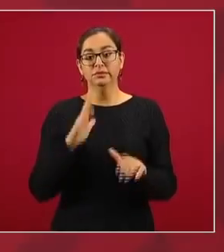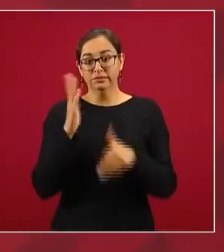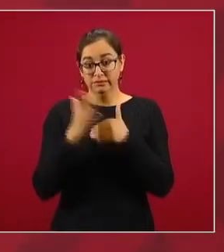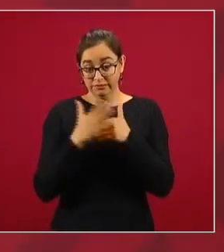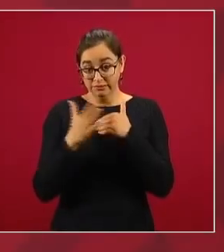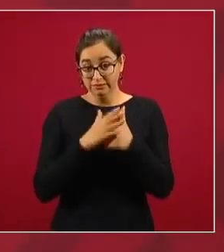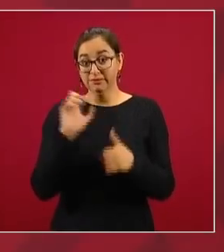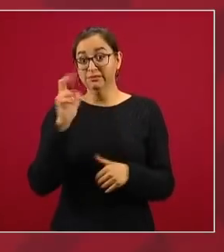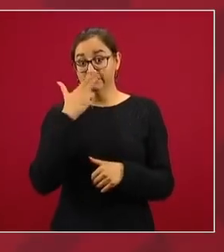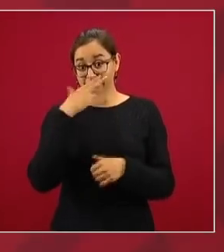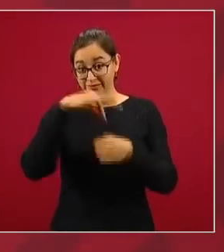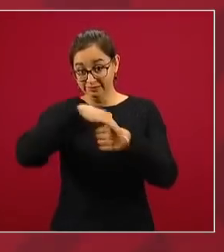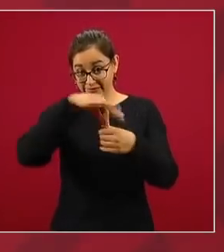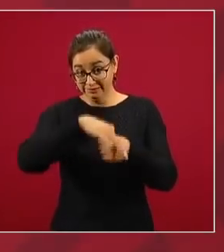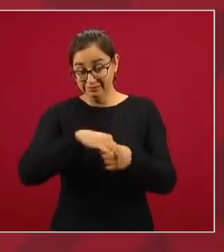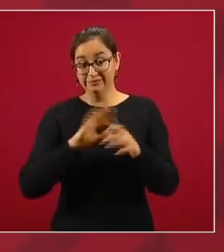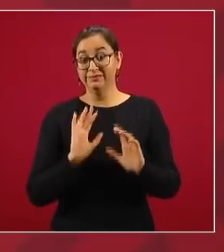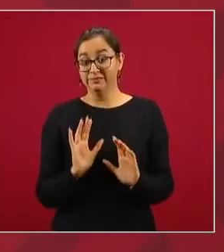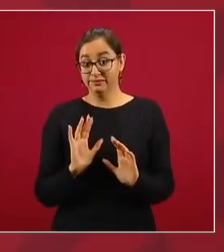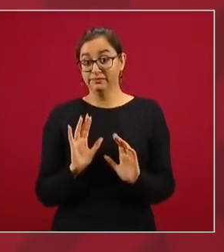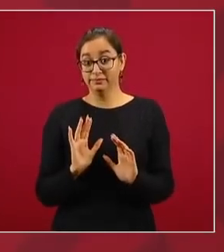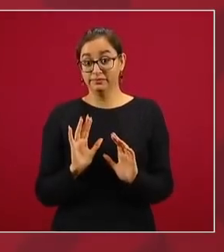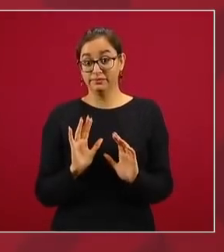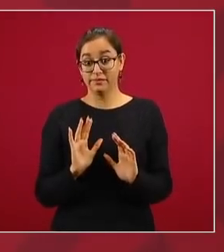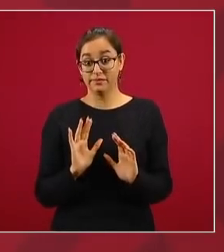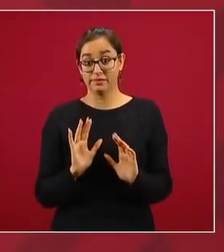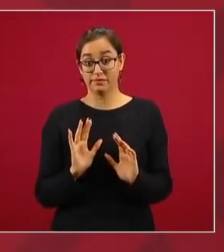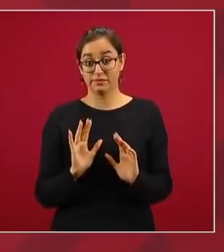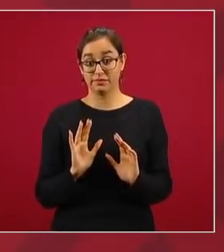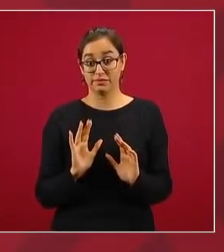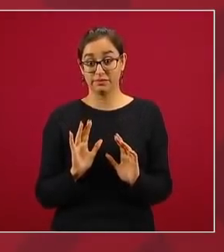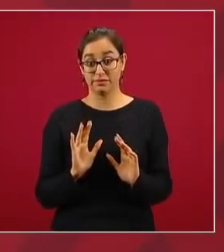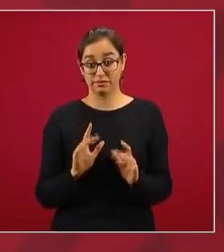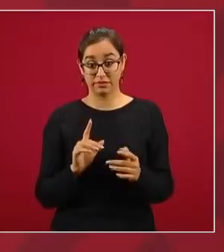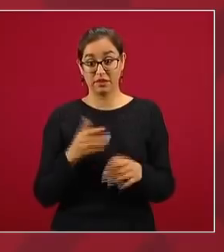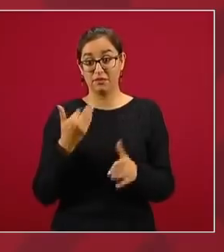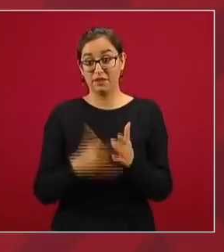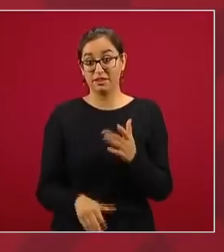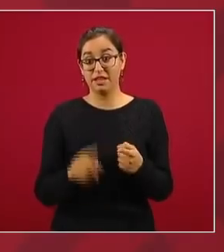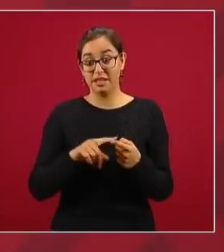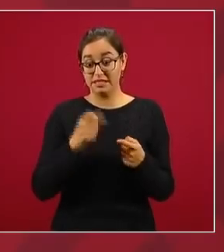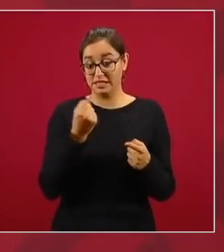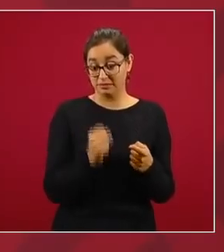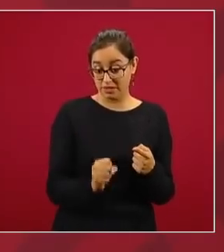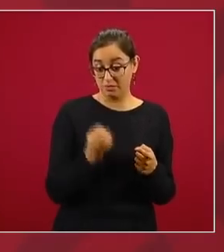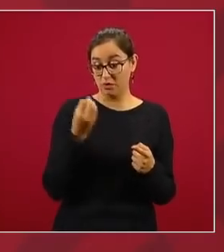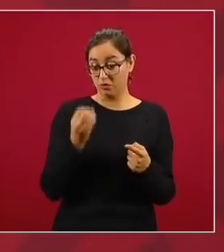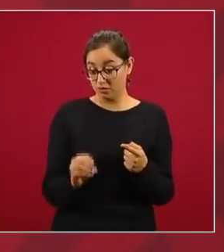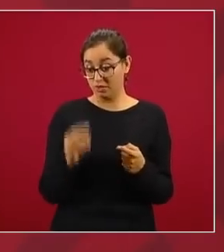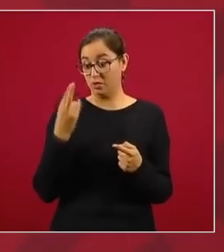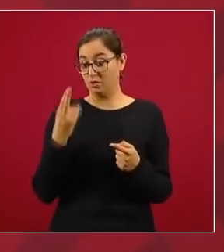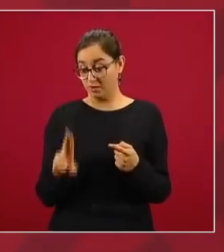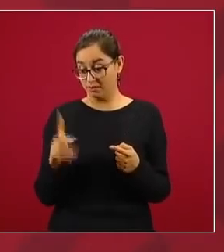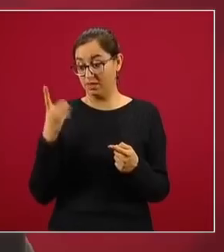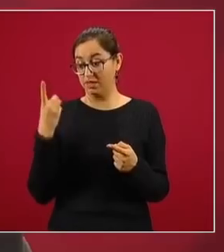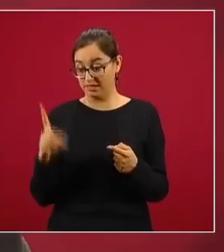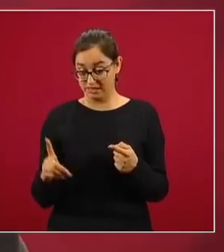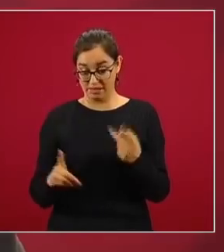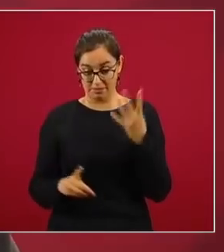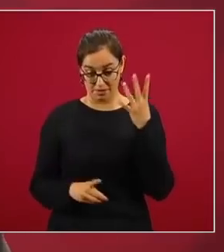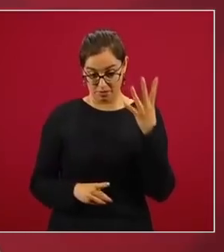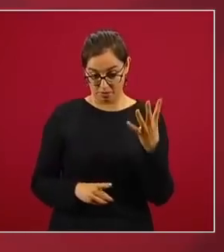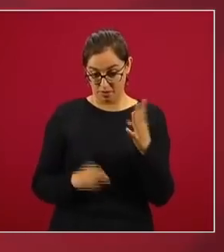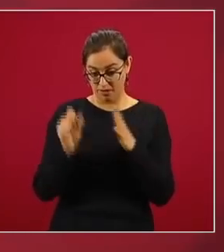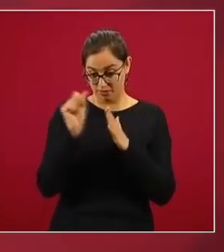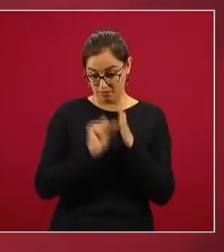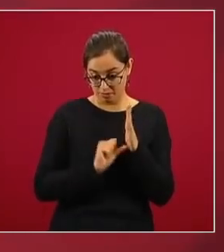elecciones en Chihuahua, pero estamos, es septiembre, octubre, noviembre, diciembre, son cuatro